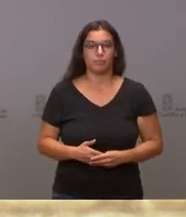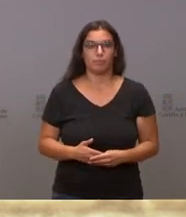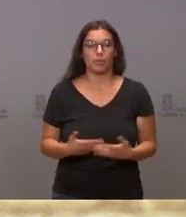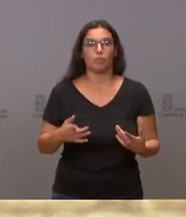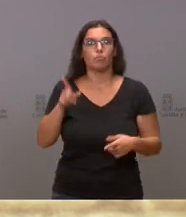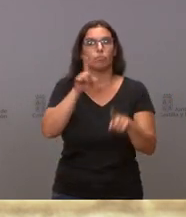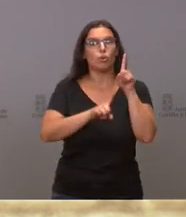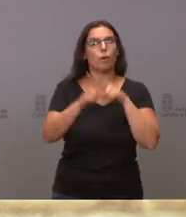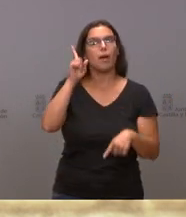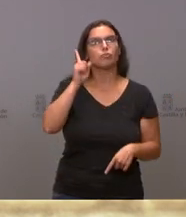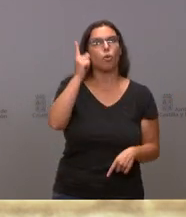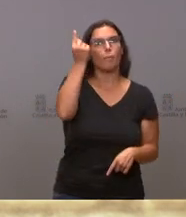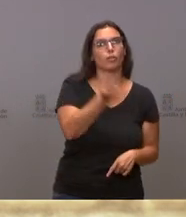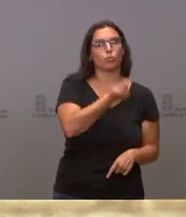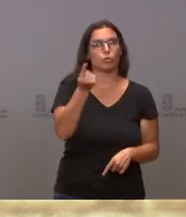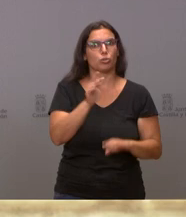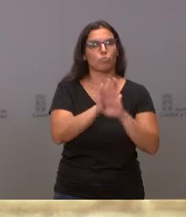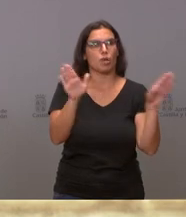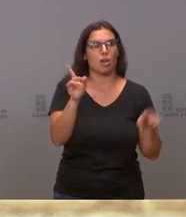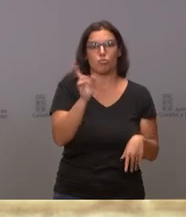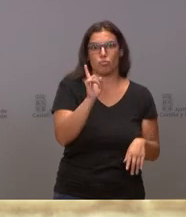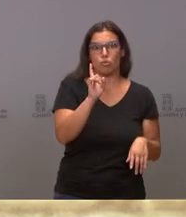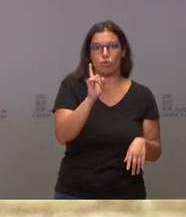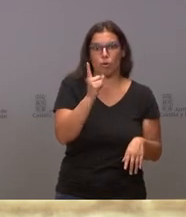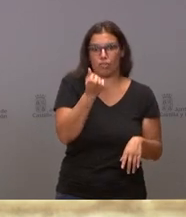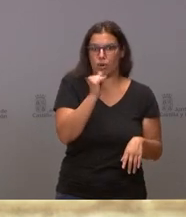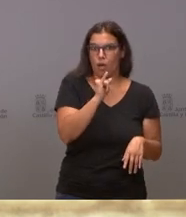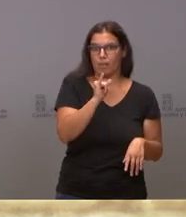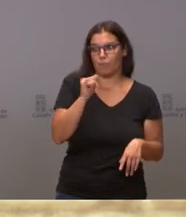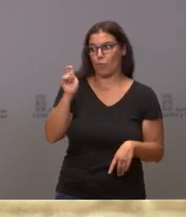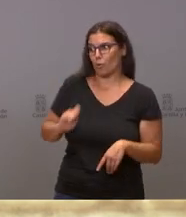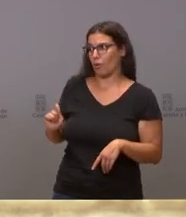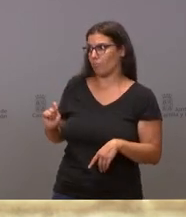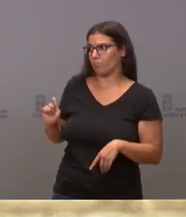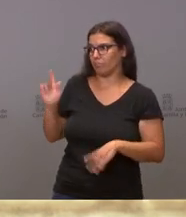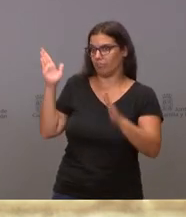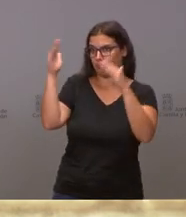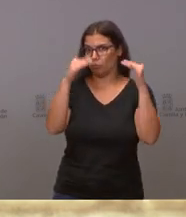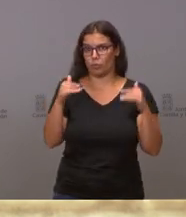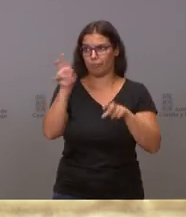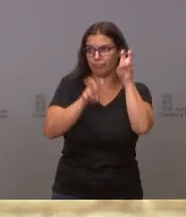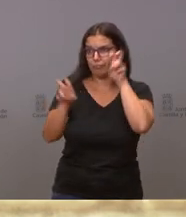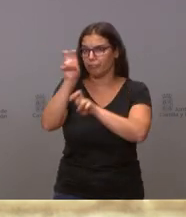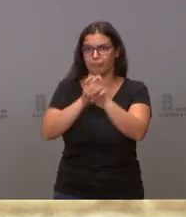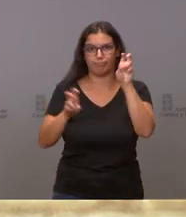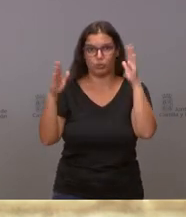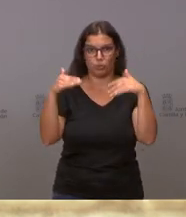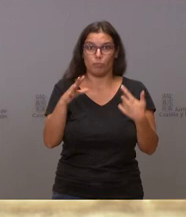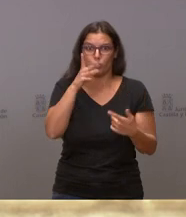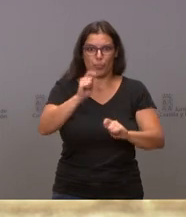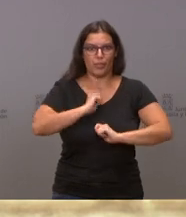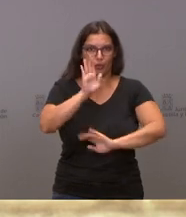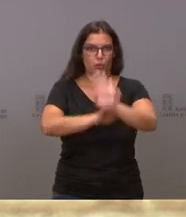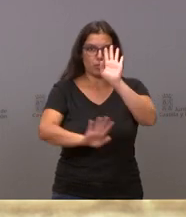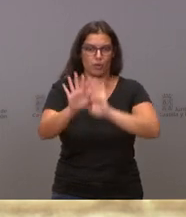presupuestario, sino es un problema de falta de profesionales y, por tanto, complica en determinadas circunstancias una situación de